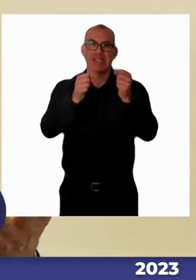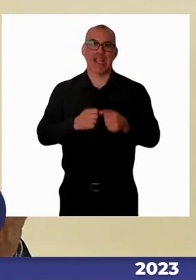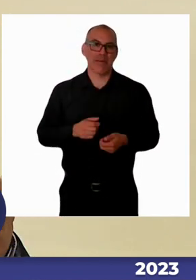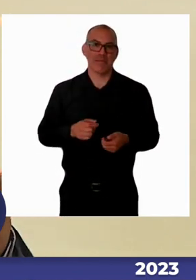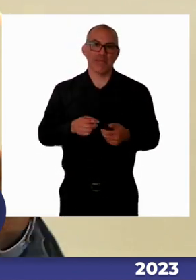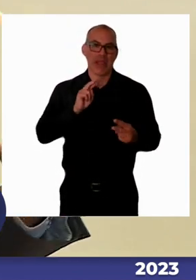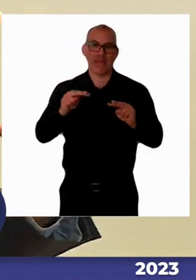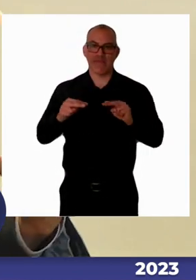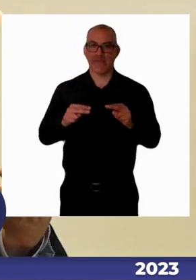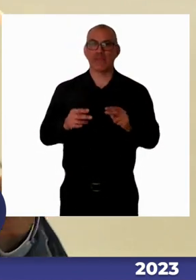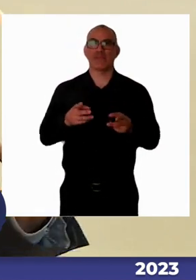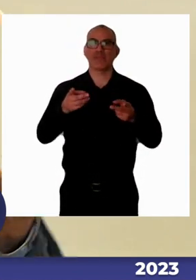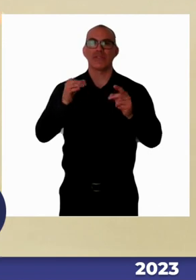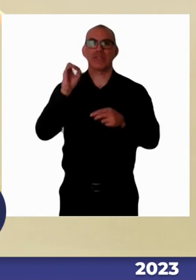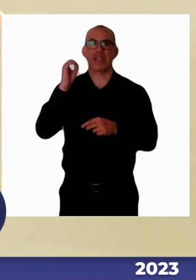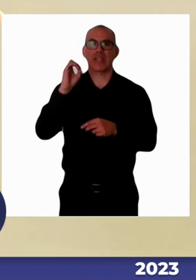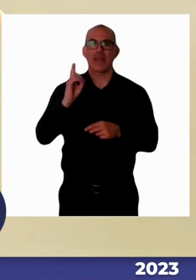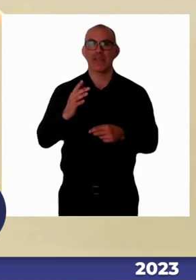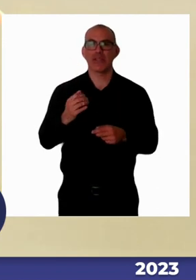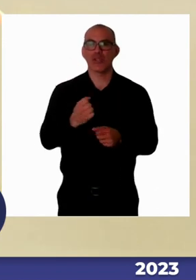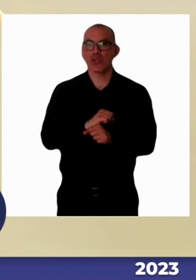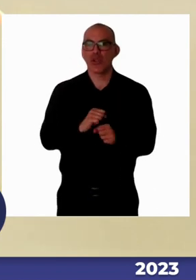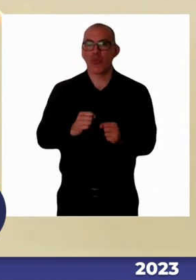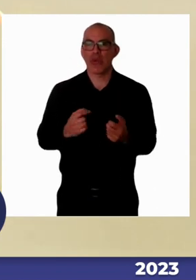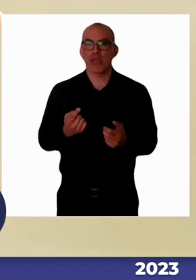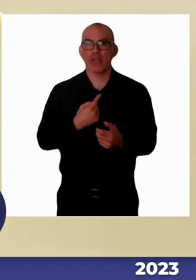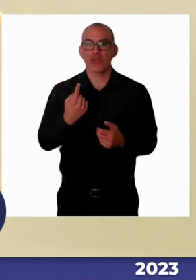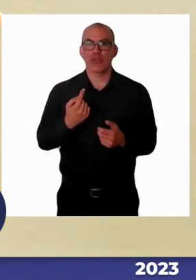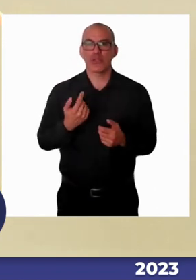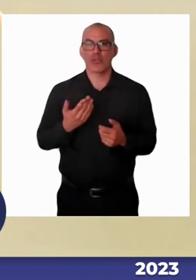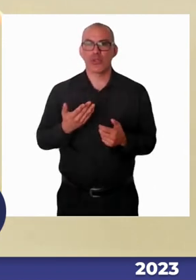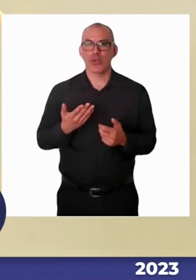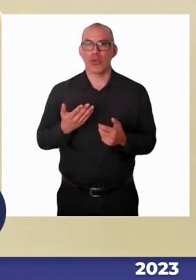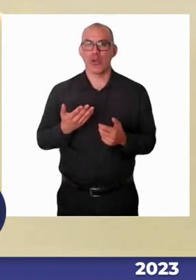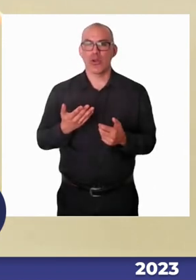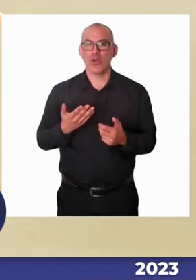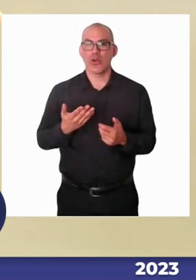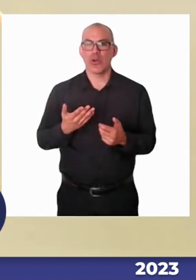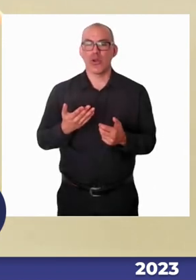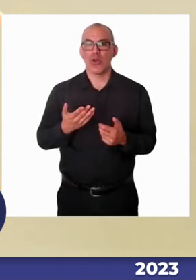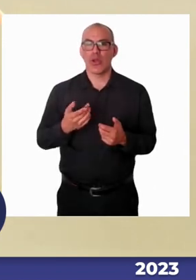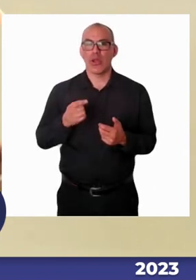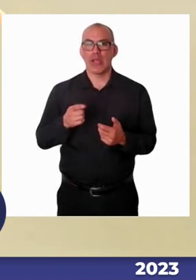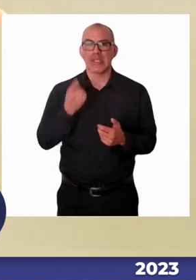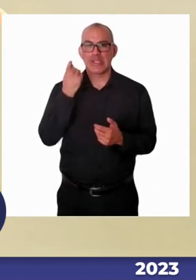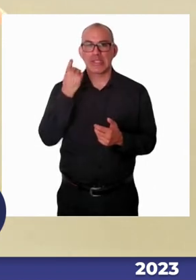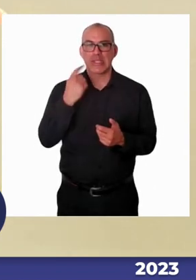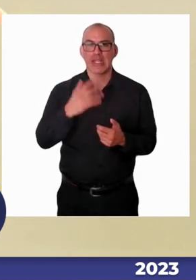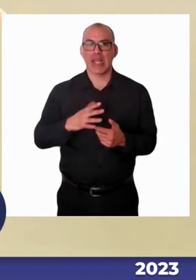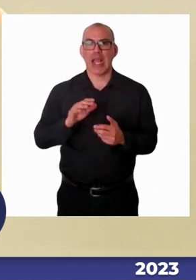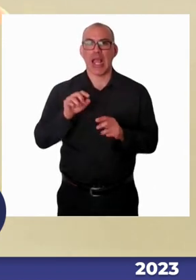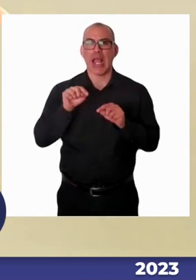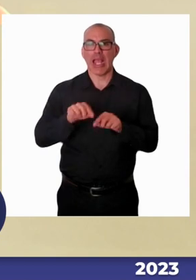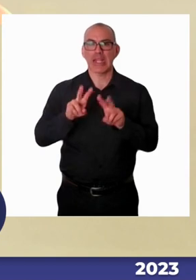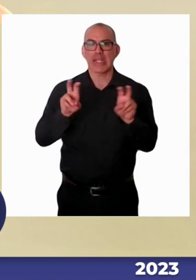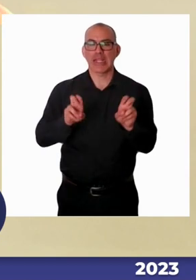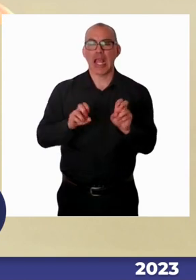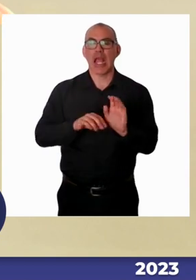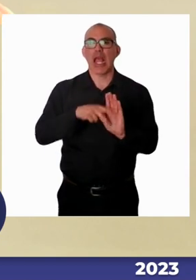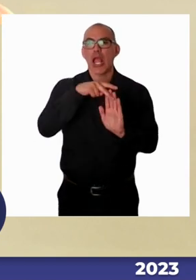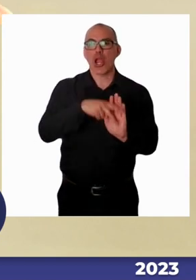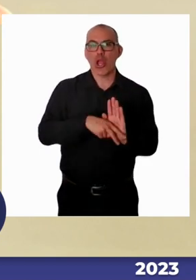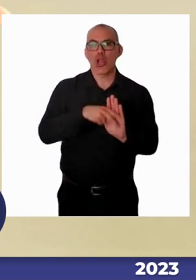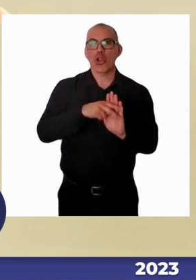mirada colectiva de todos, de que nadie sobra, que nadie no está de más, y que si alguien tiene condiciones de